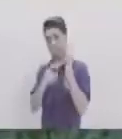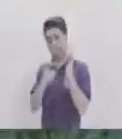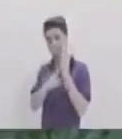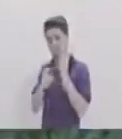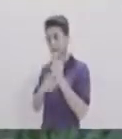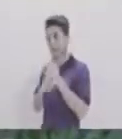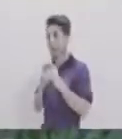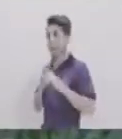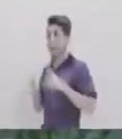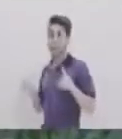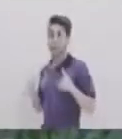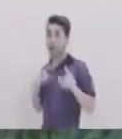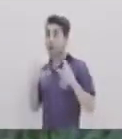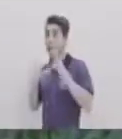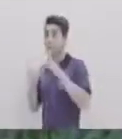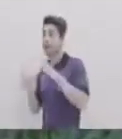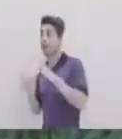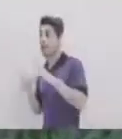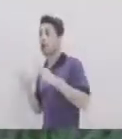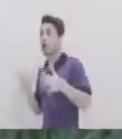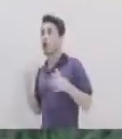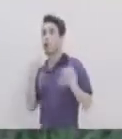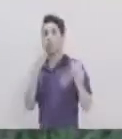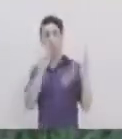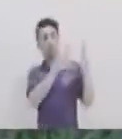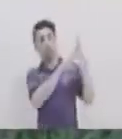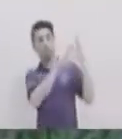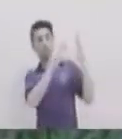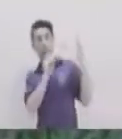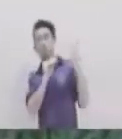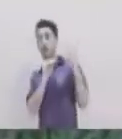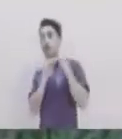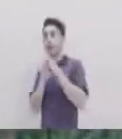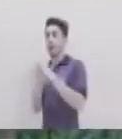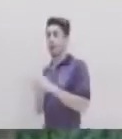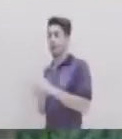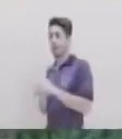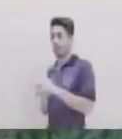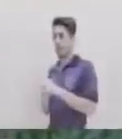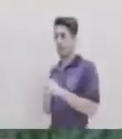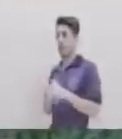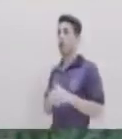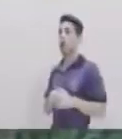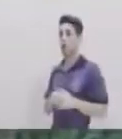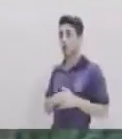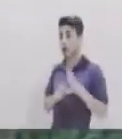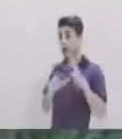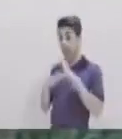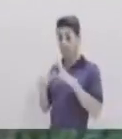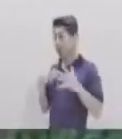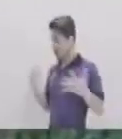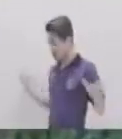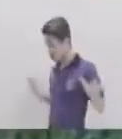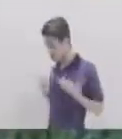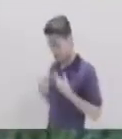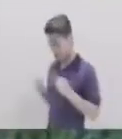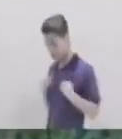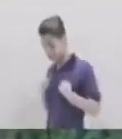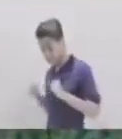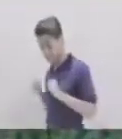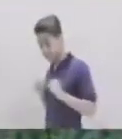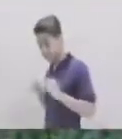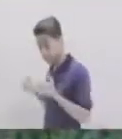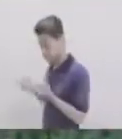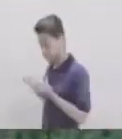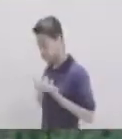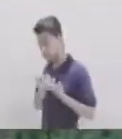Pero el liderazgo También se aprende A través del ejemplo Un buen líder Trabaja con su equipo A la par Es